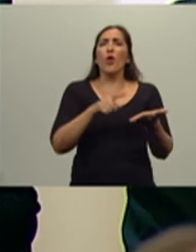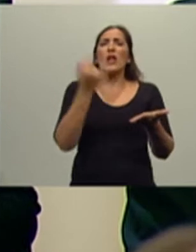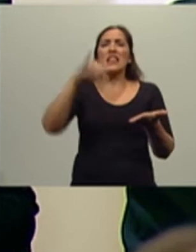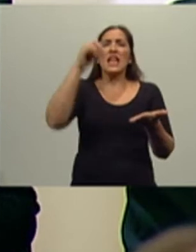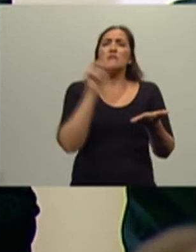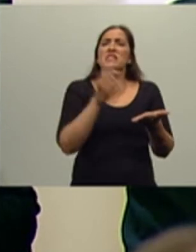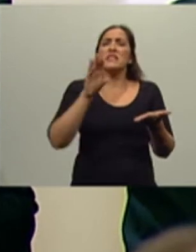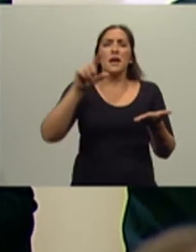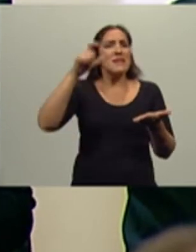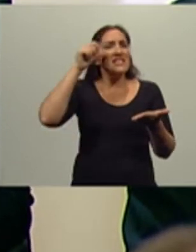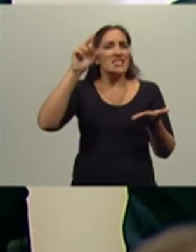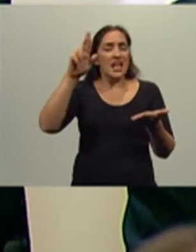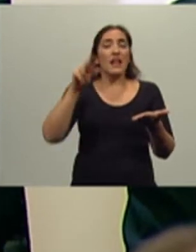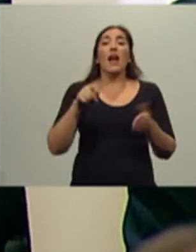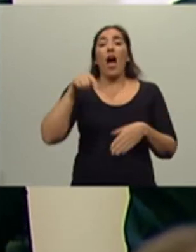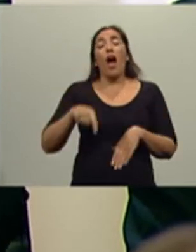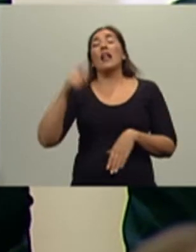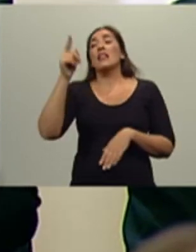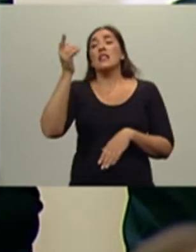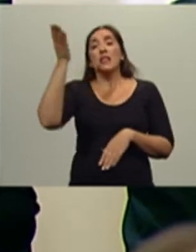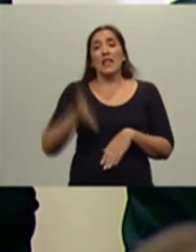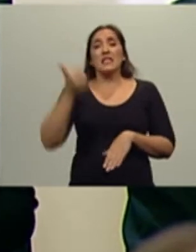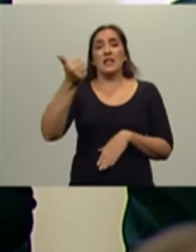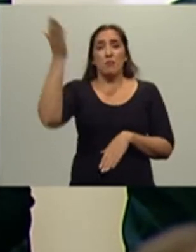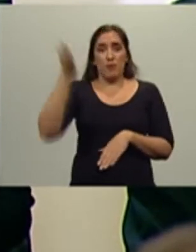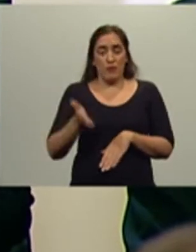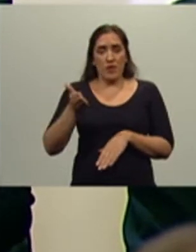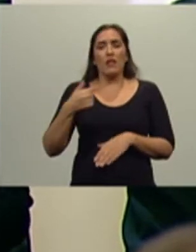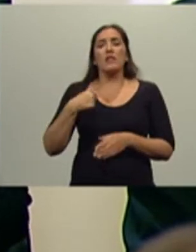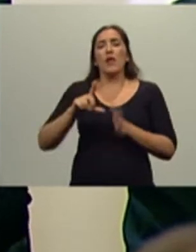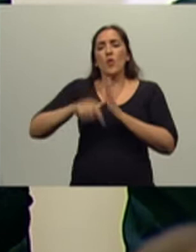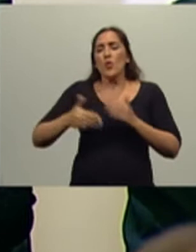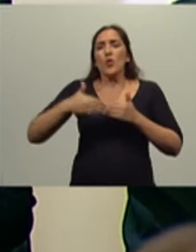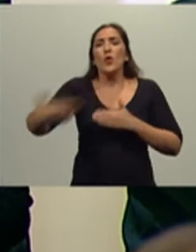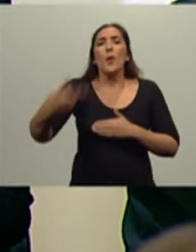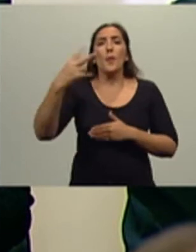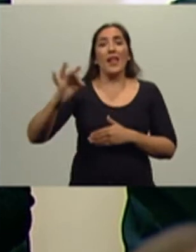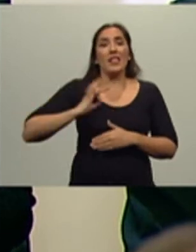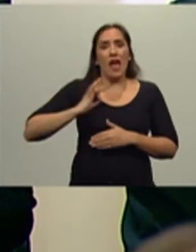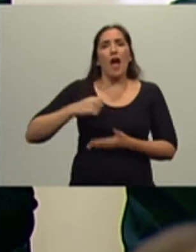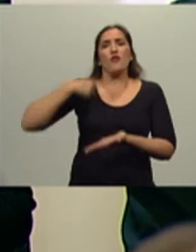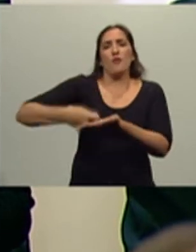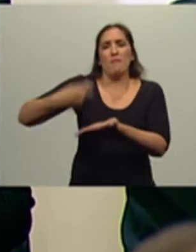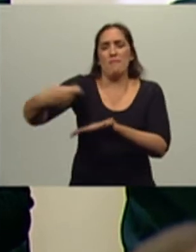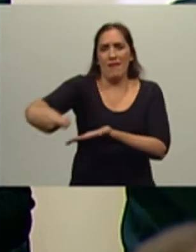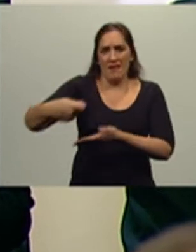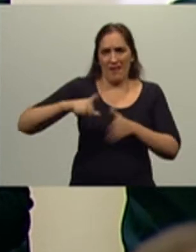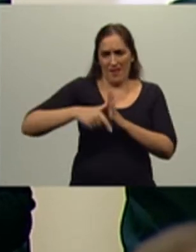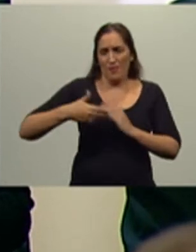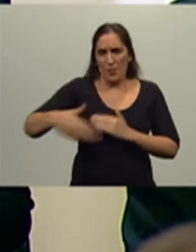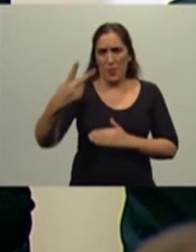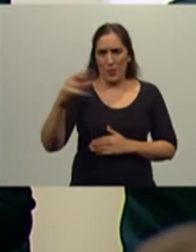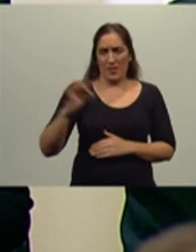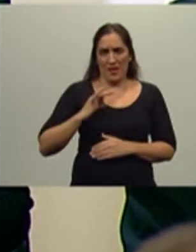tasa anual del 6%, un plazo para el pago de 20 años y además también